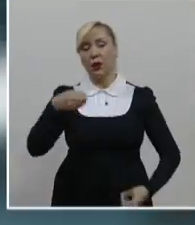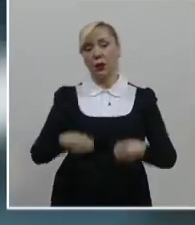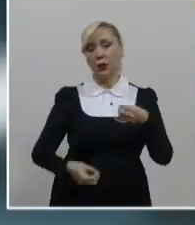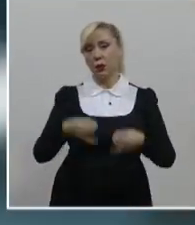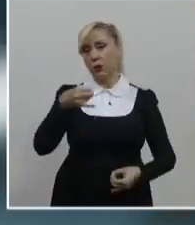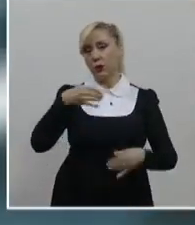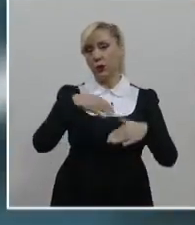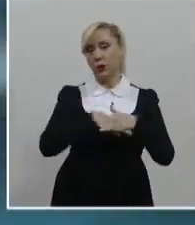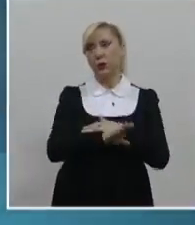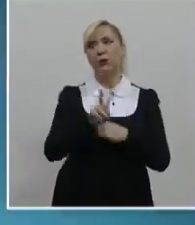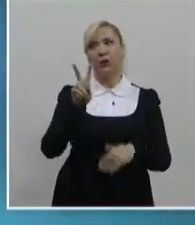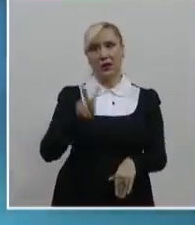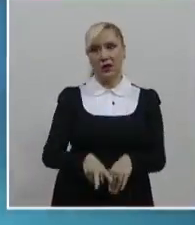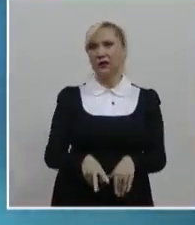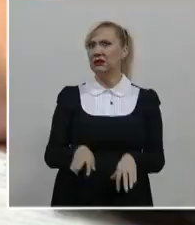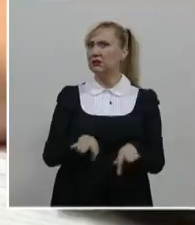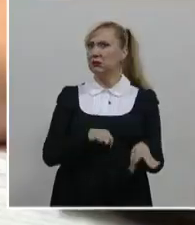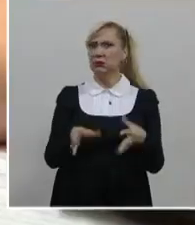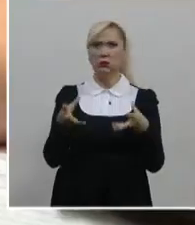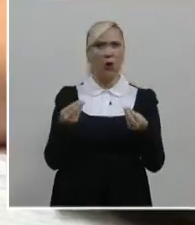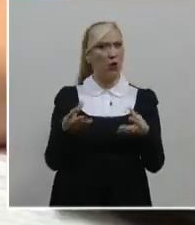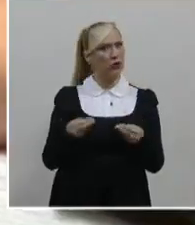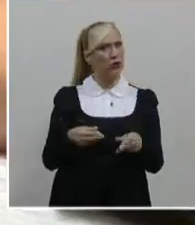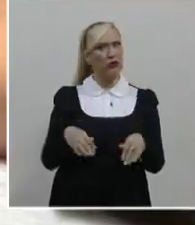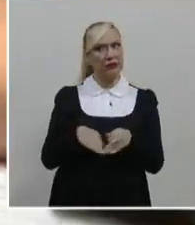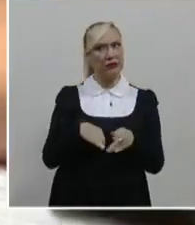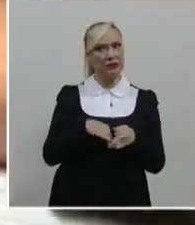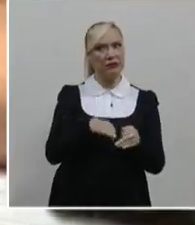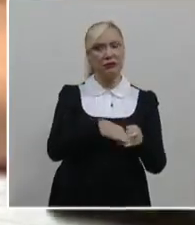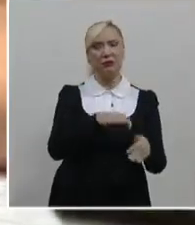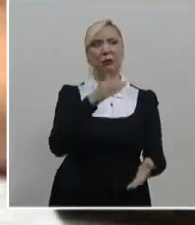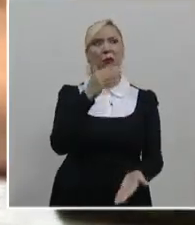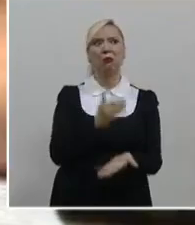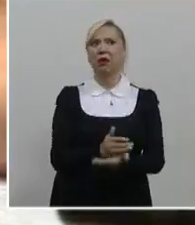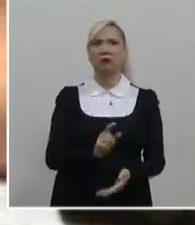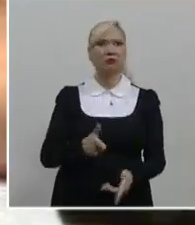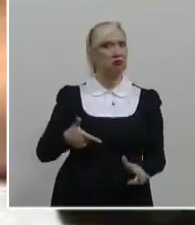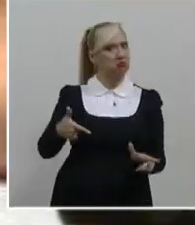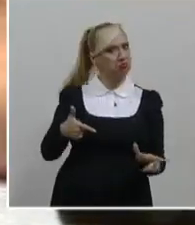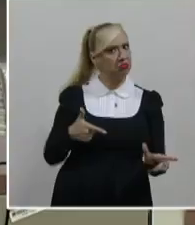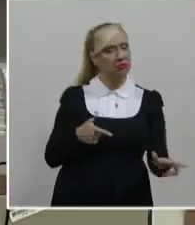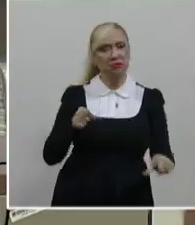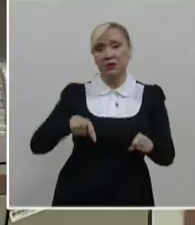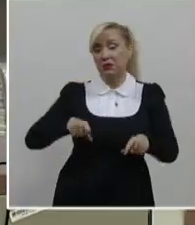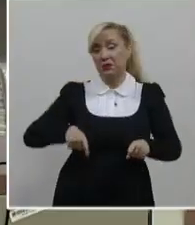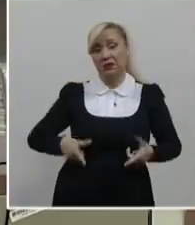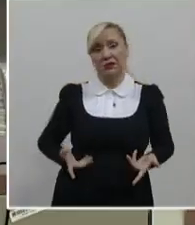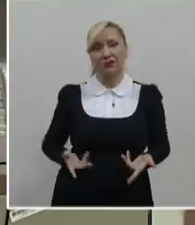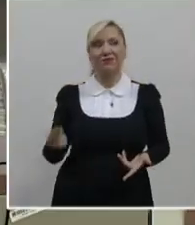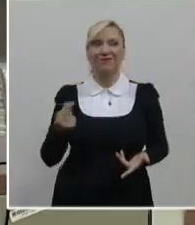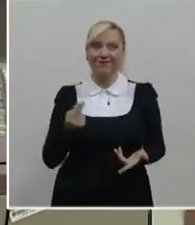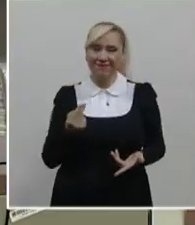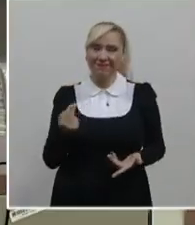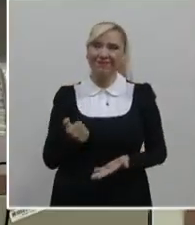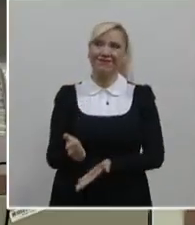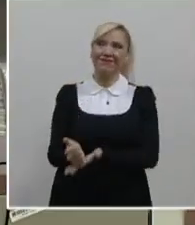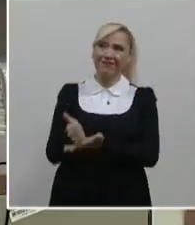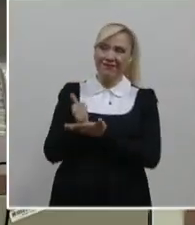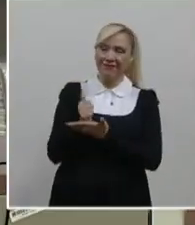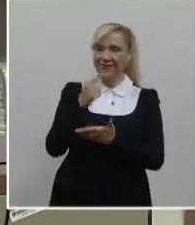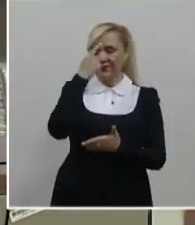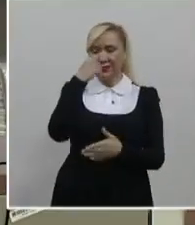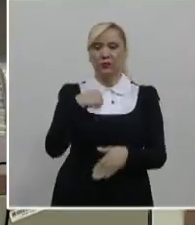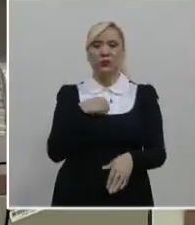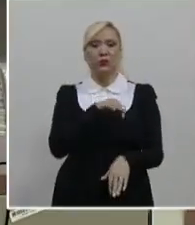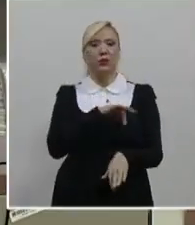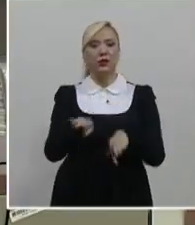es continua, es la misma. Asimismo, sugirieron algunas medidas que les permitan compaginar de manera adecuada sus